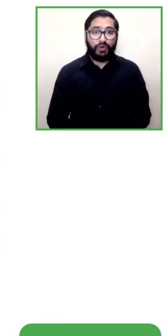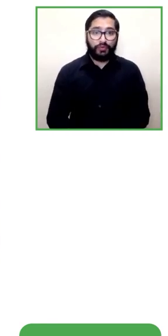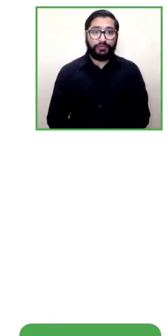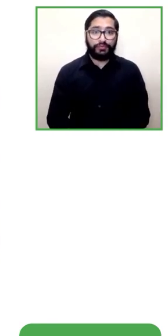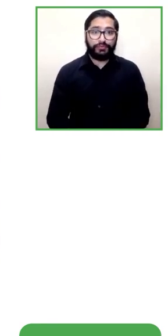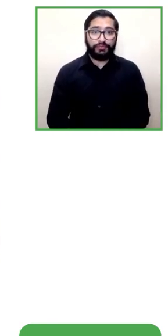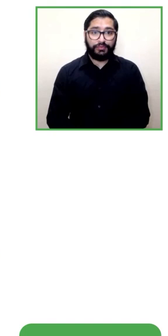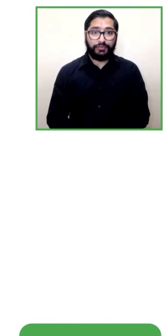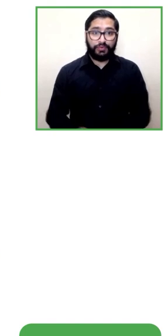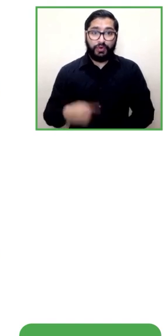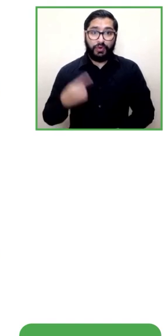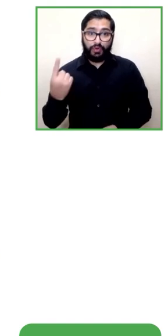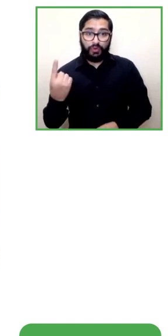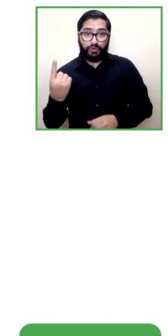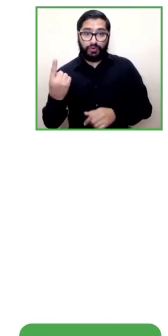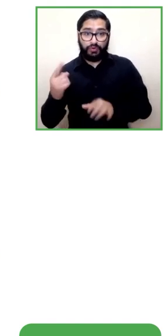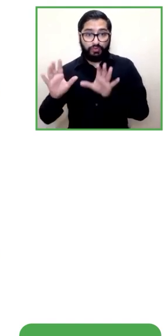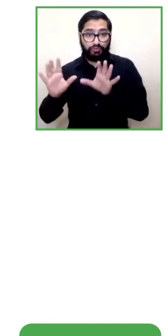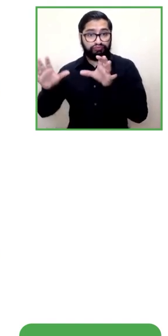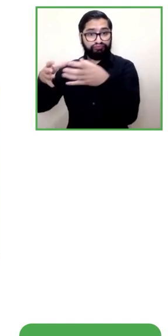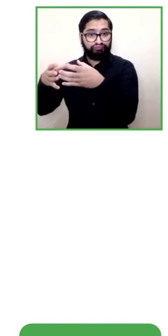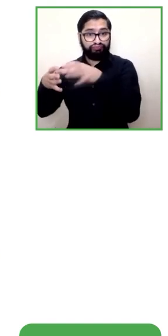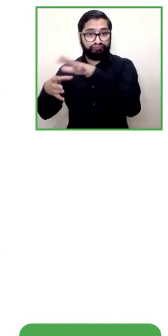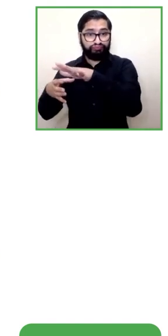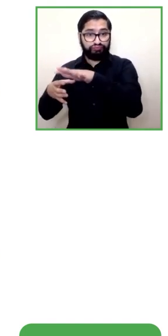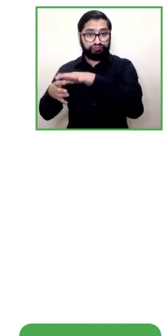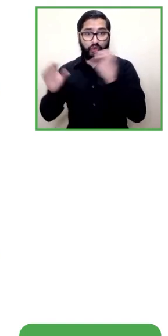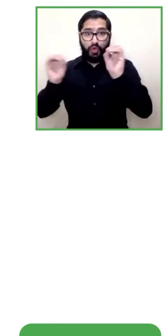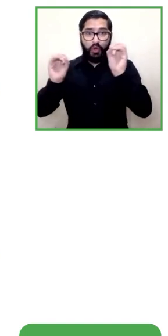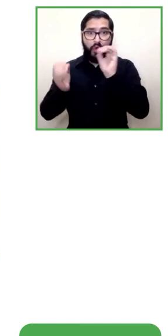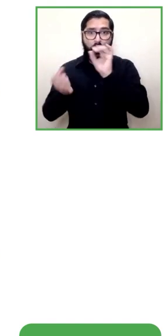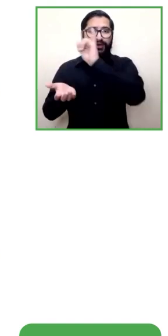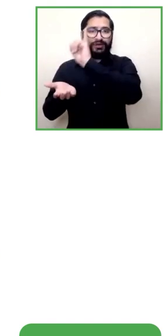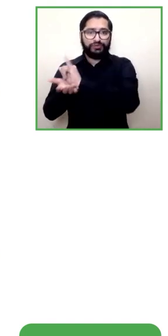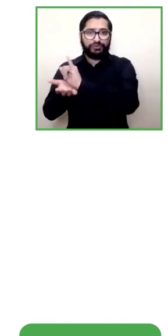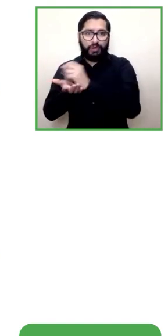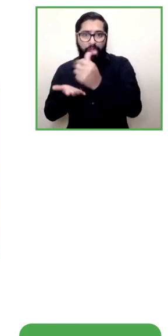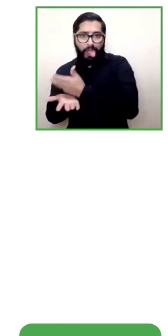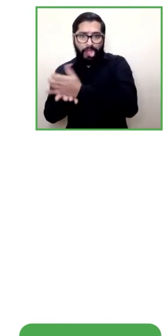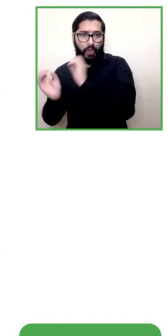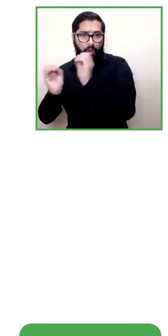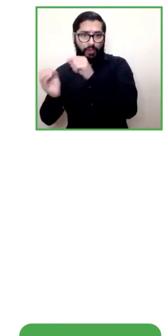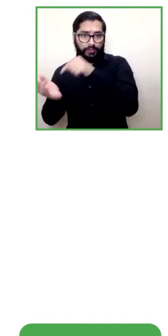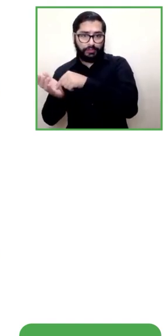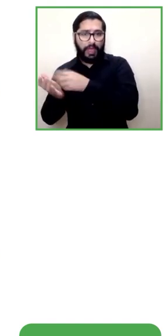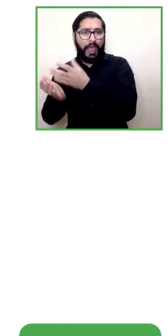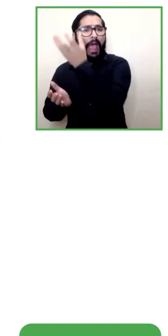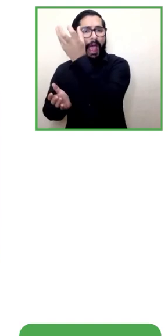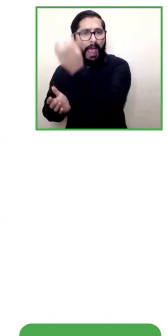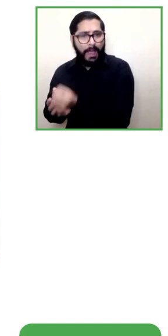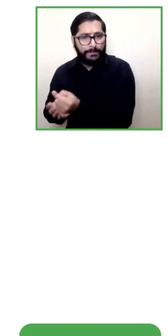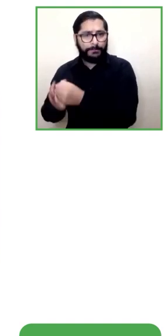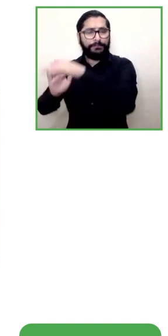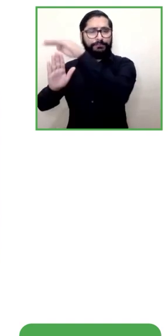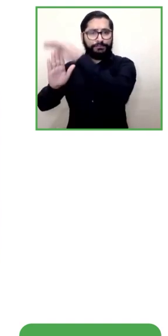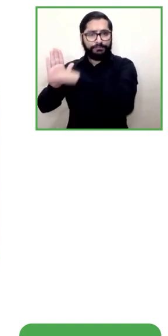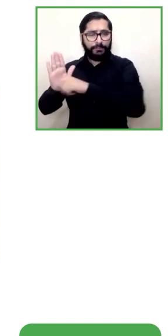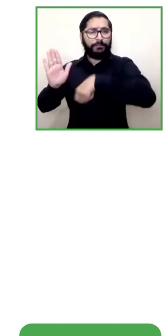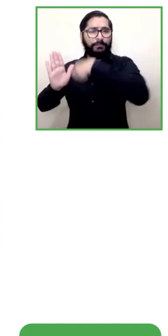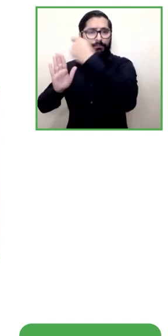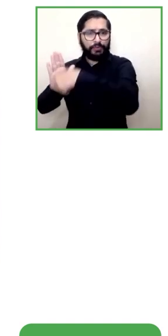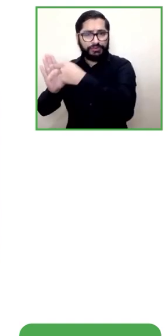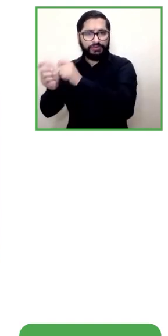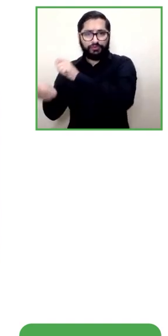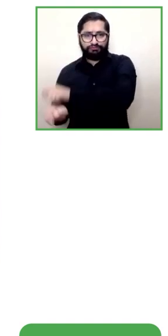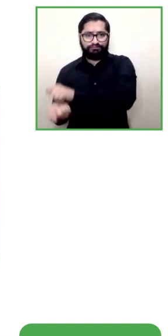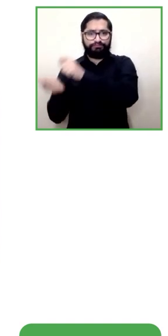ánimo de lucro y FENASCOL tiene como proyecto el centro de relevo entonces el centro de relevo es el que permite la